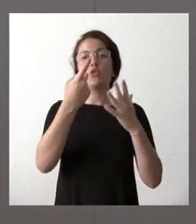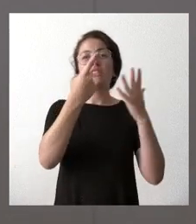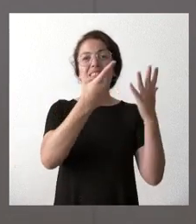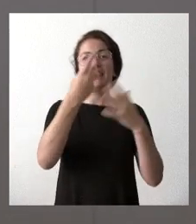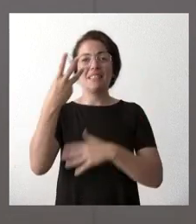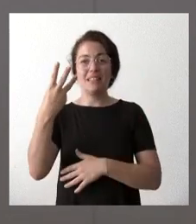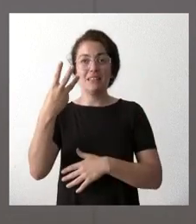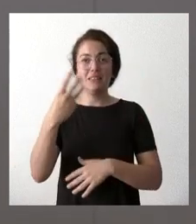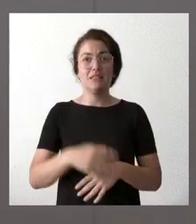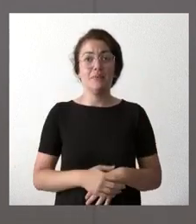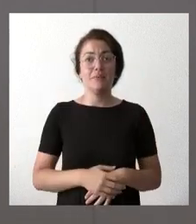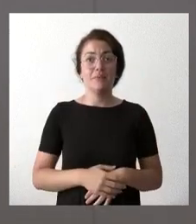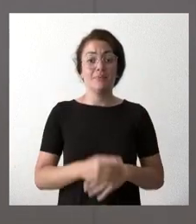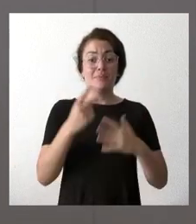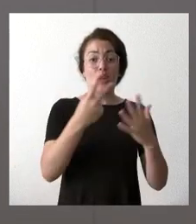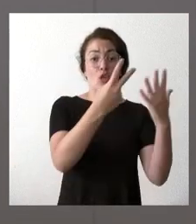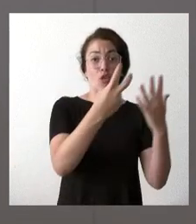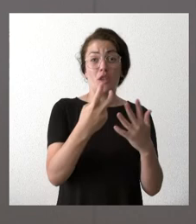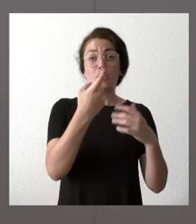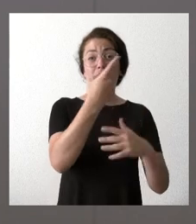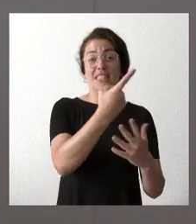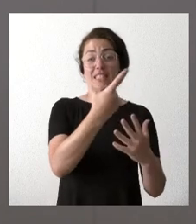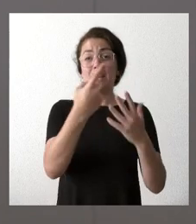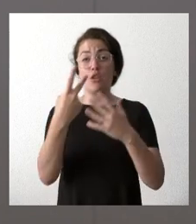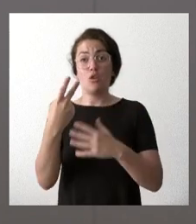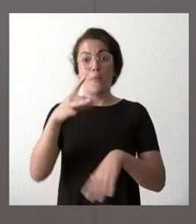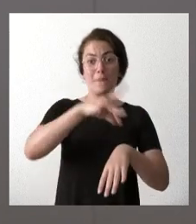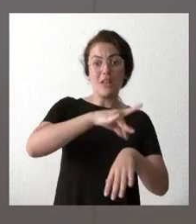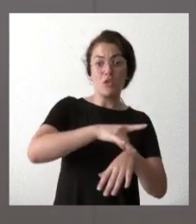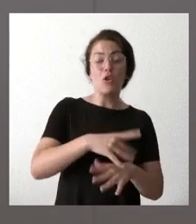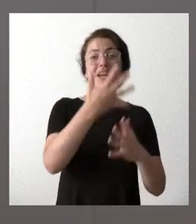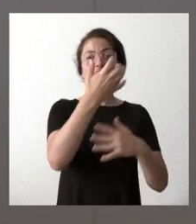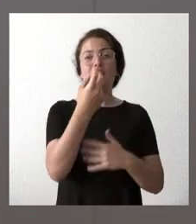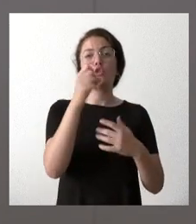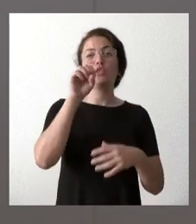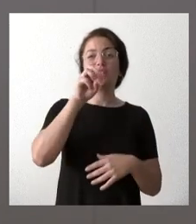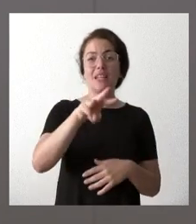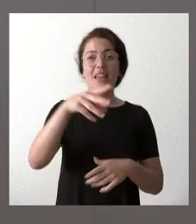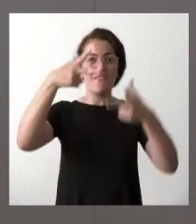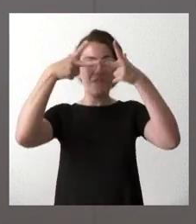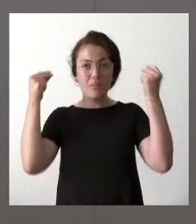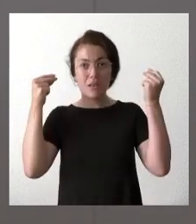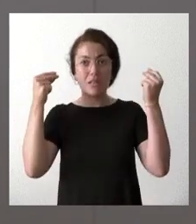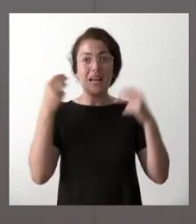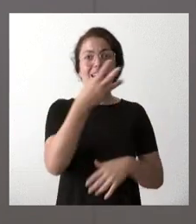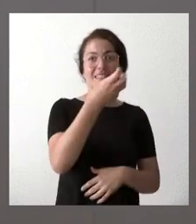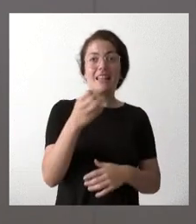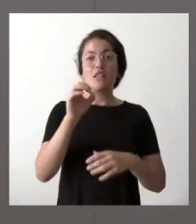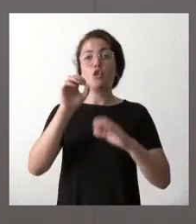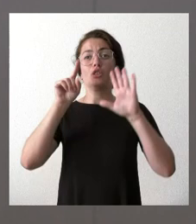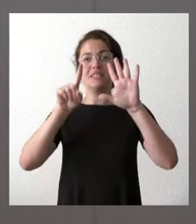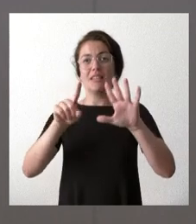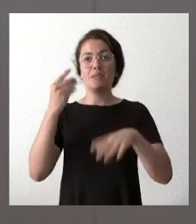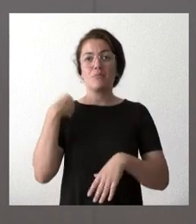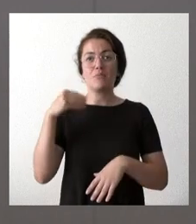de ellos 262 son médicos 513 personal de enfermería y 306 tecaes el